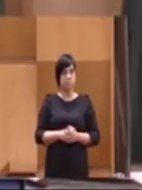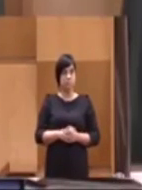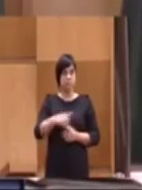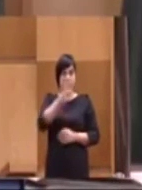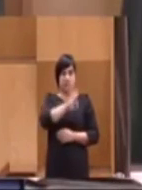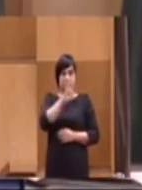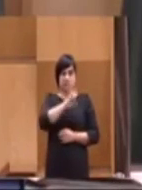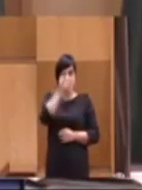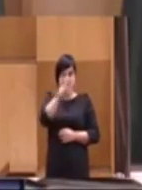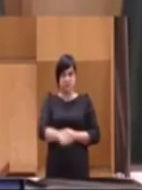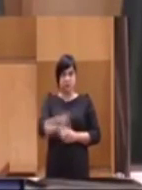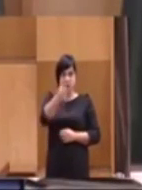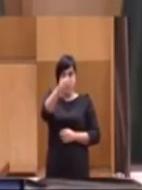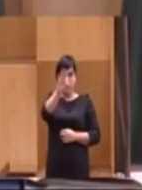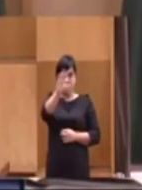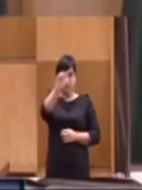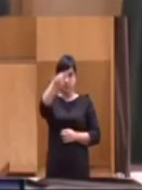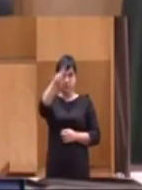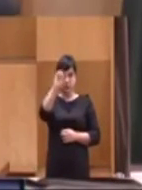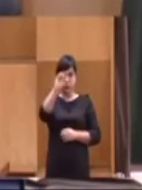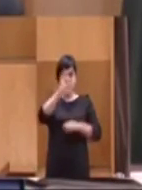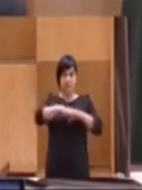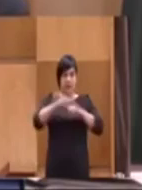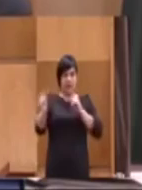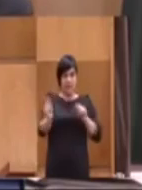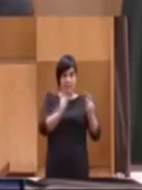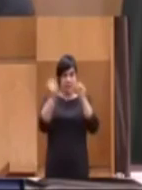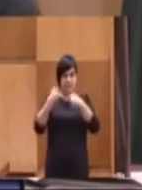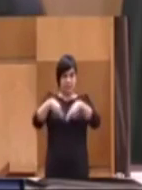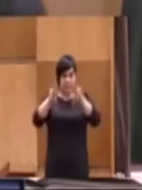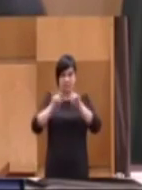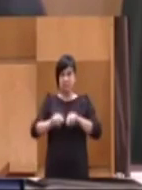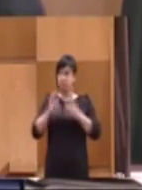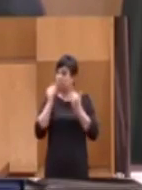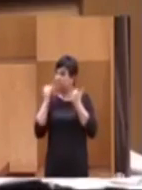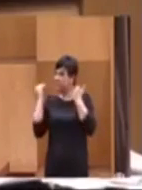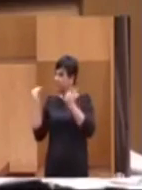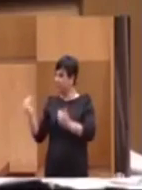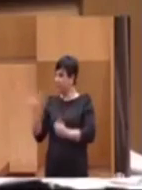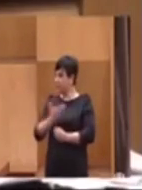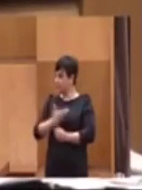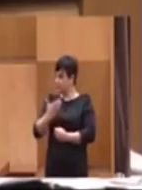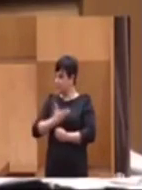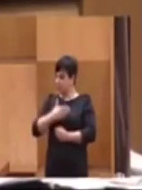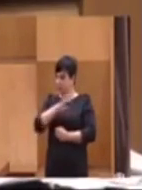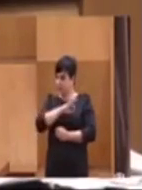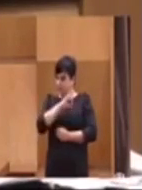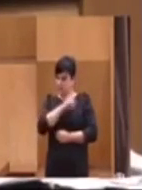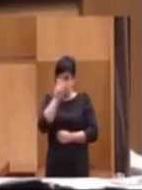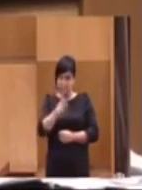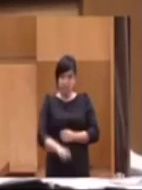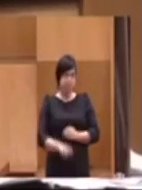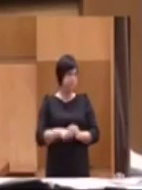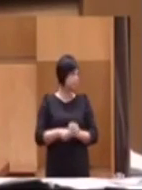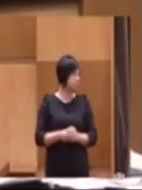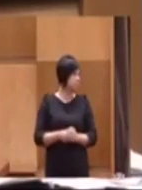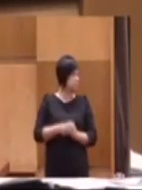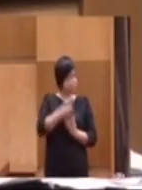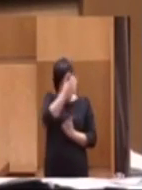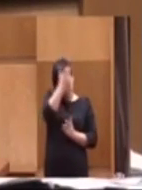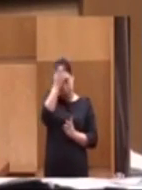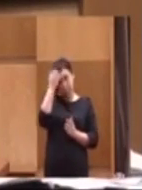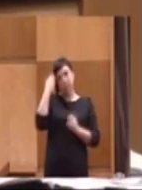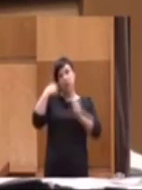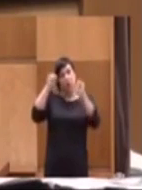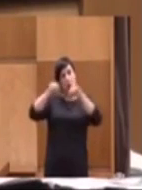Señor Asensio, para terminar el debate. Sí, muchas gracias, señor alcalde. Bueno, en primer lugar, decirles que en alas del consenso